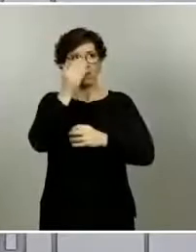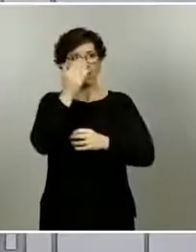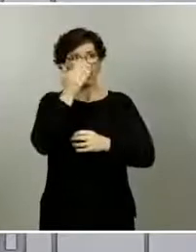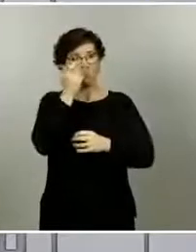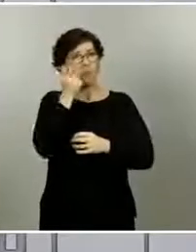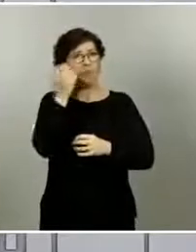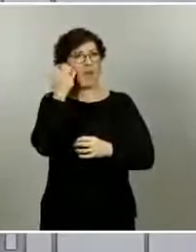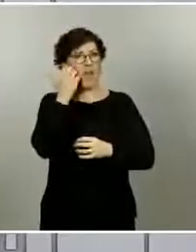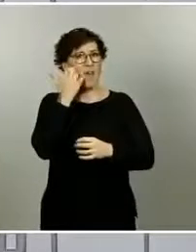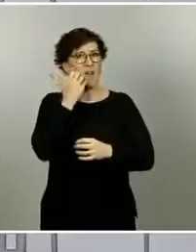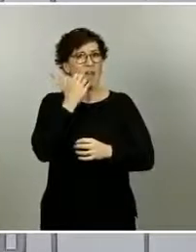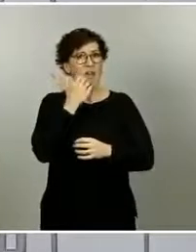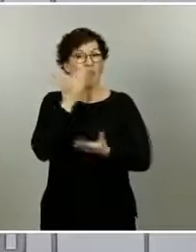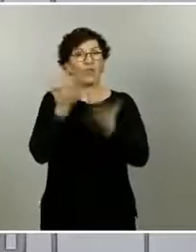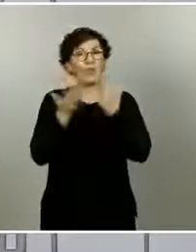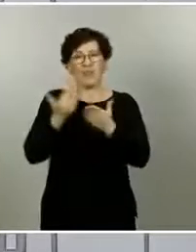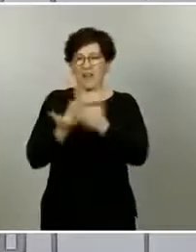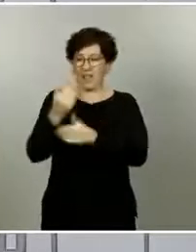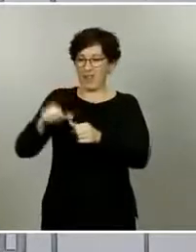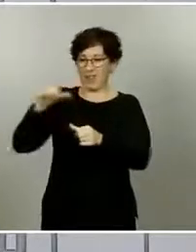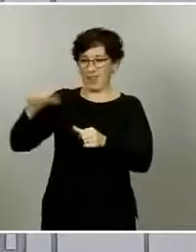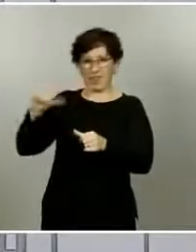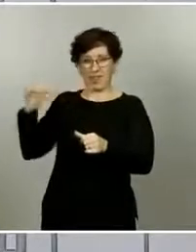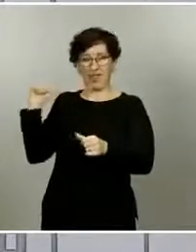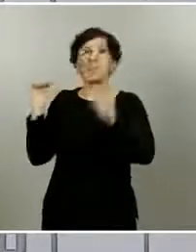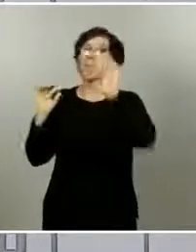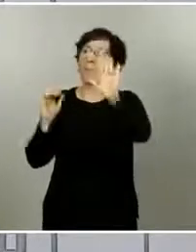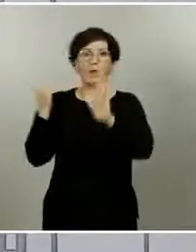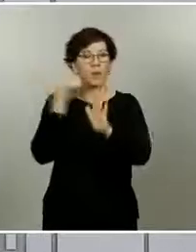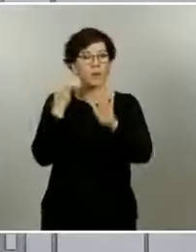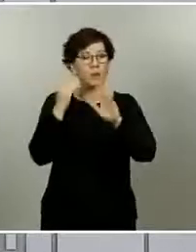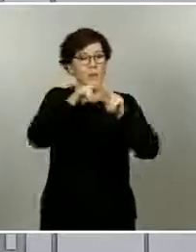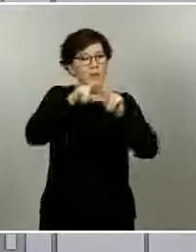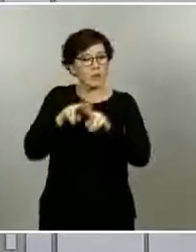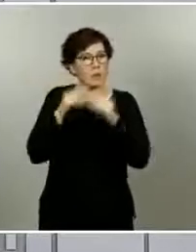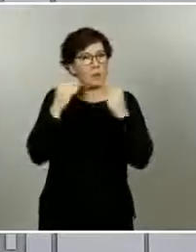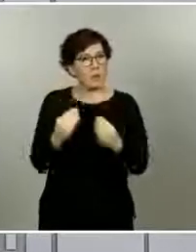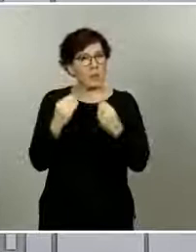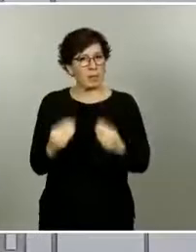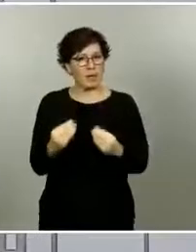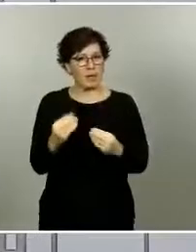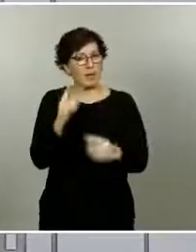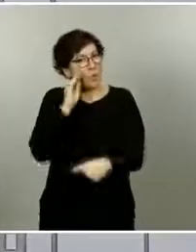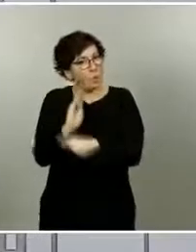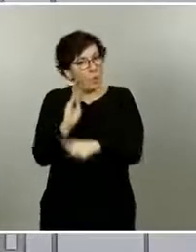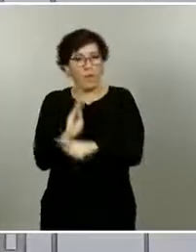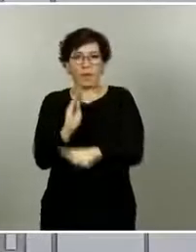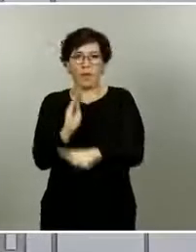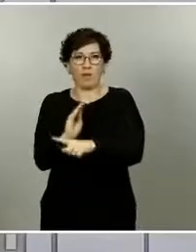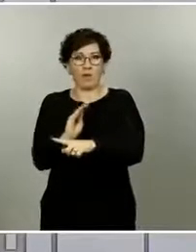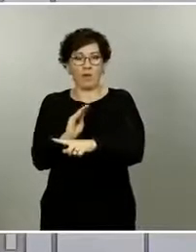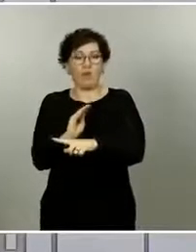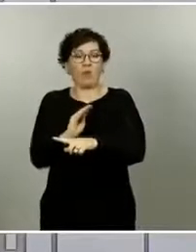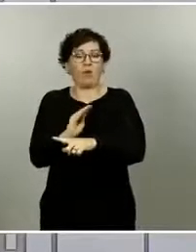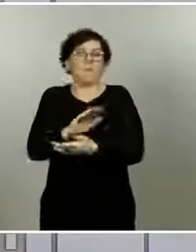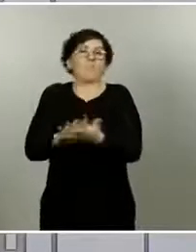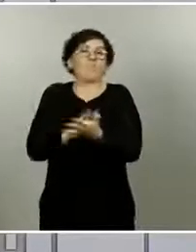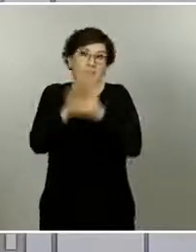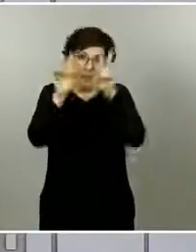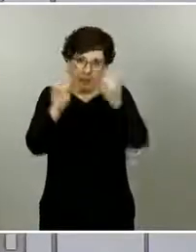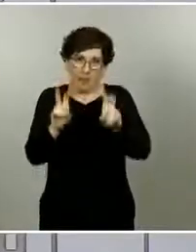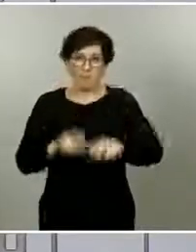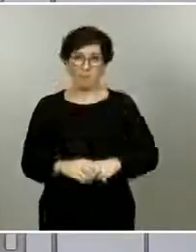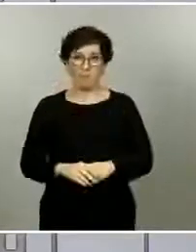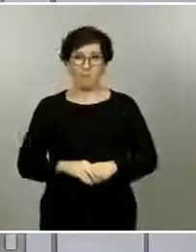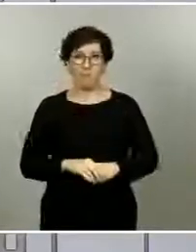poco extraños respecto a lo que observamos estos días, pero hasta que no podamos valorarlos con un poco más de cuidado tenemos que tener prudencia a la hora de hablar de ellos.